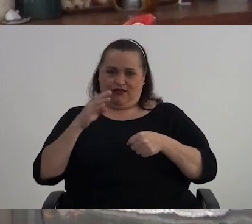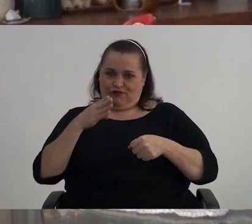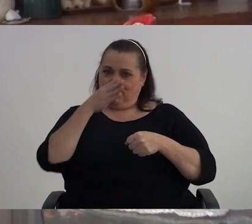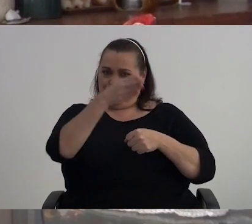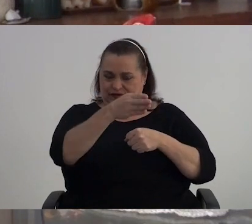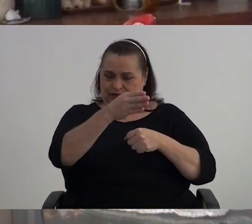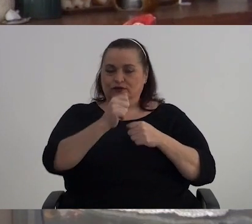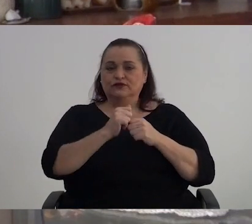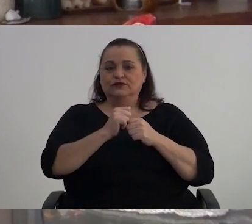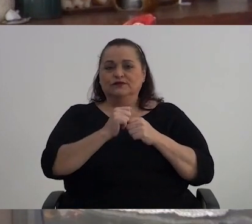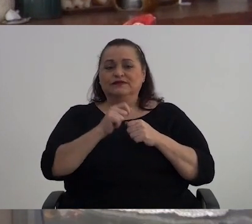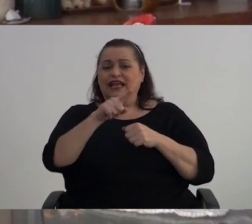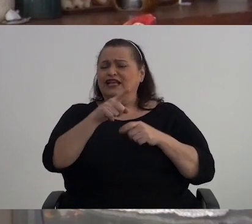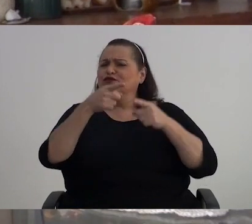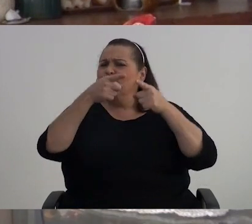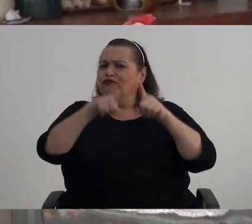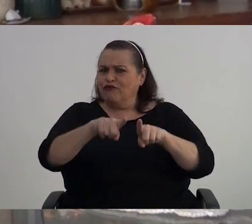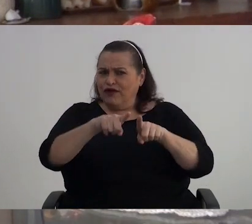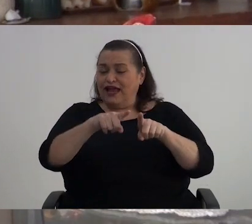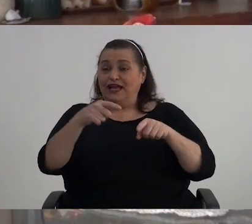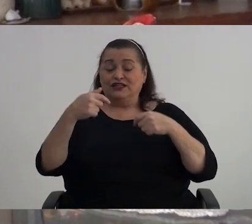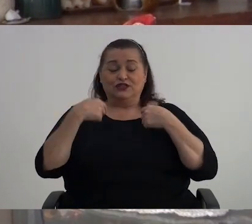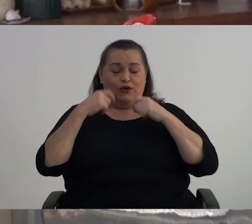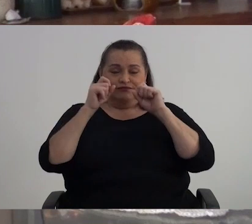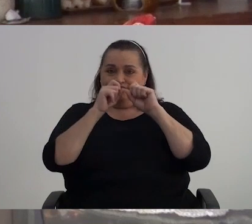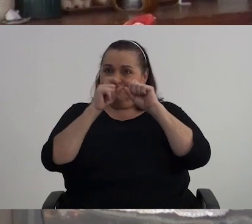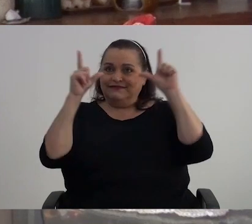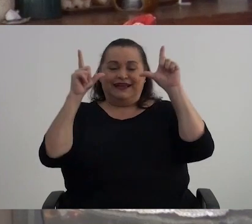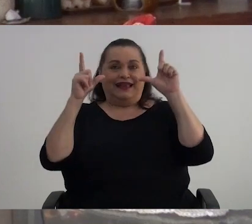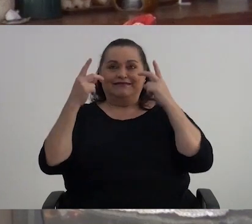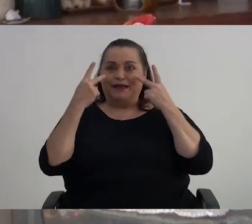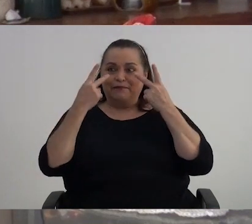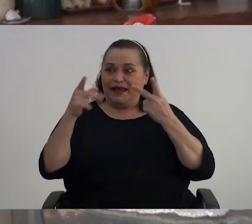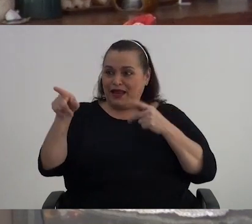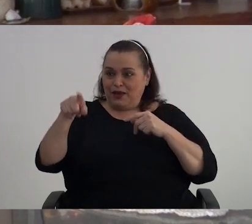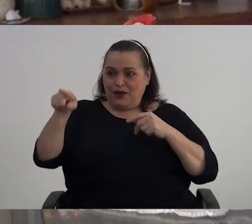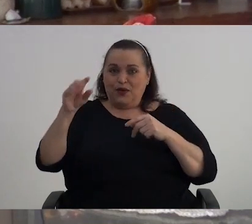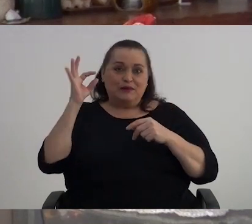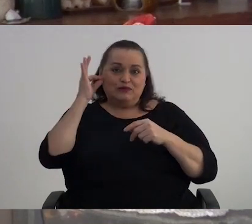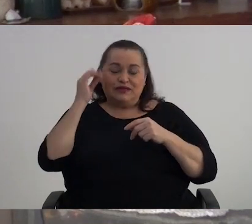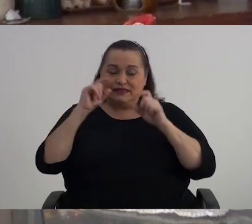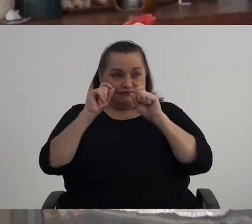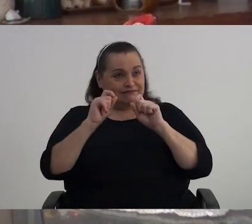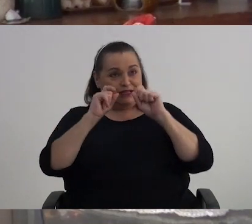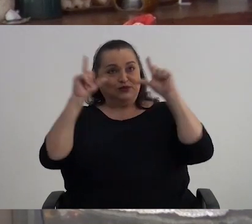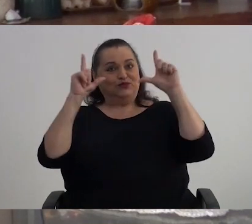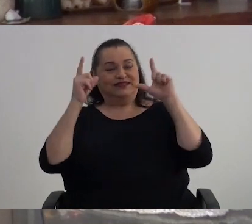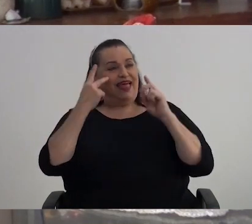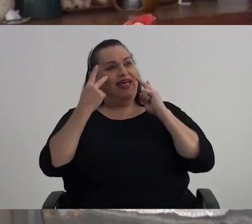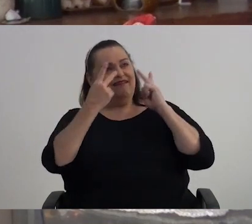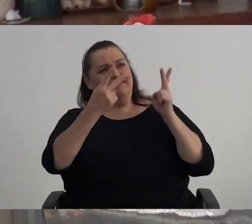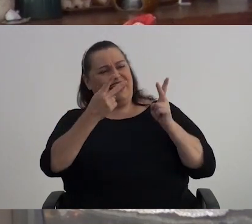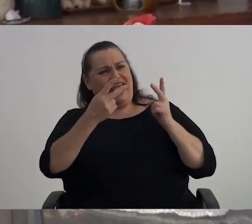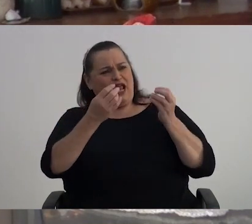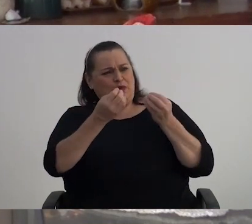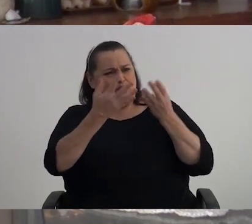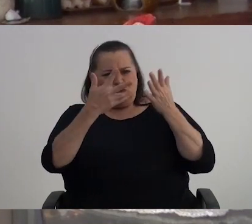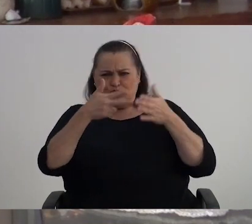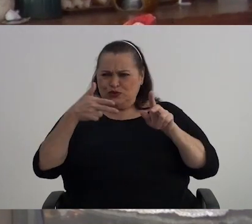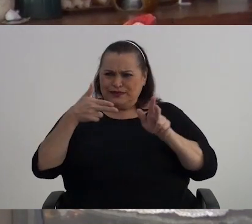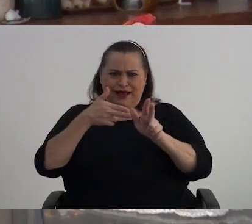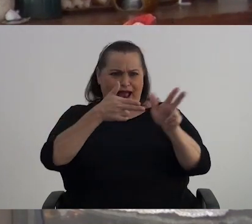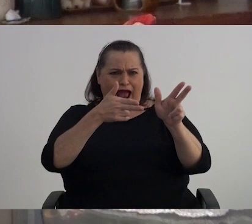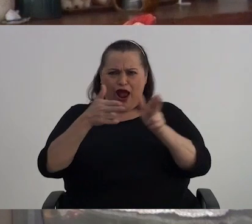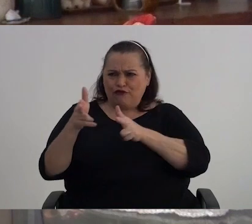San José Y fue Yo Increíble De ver Las muchachas Tan asombradas De ver Los montones De